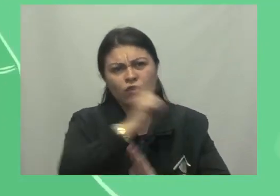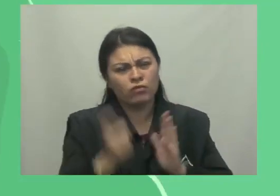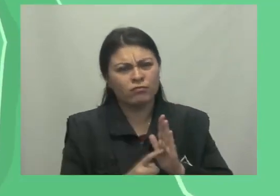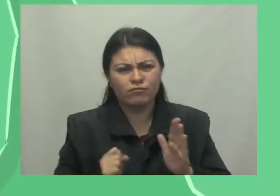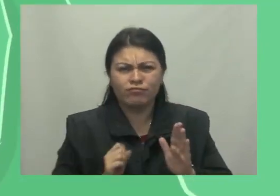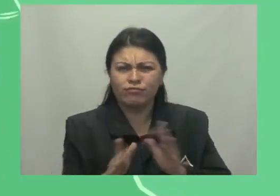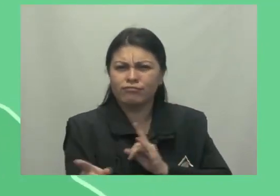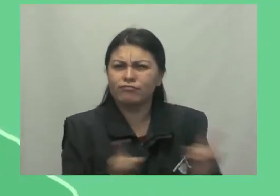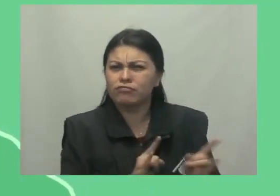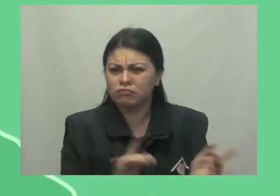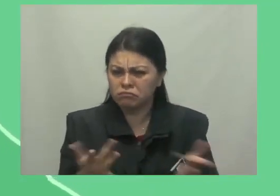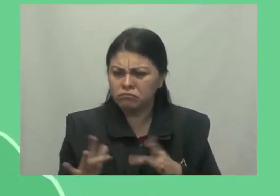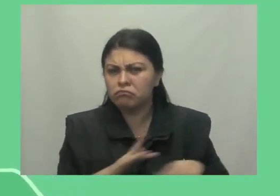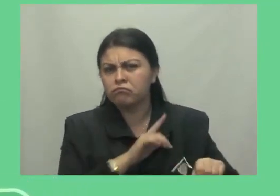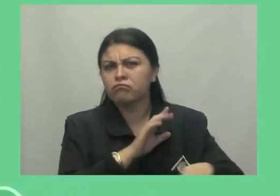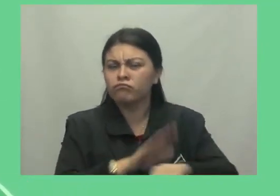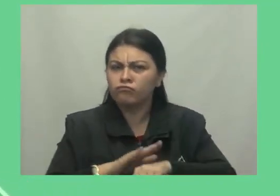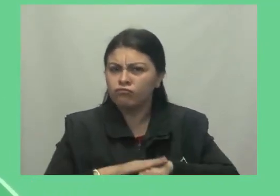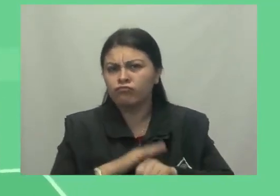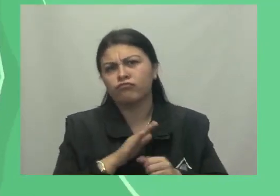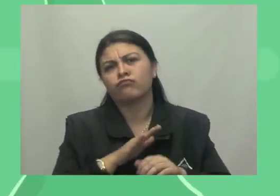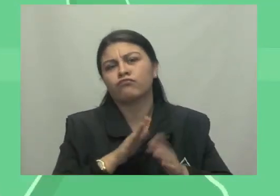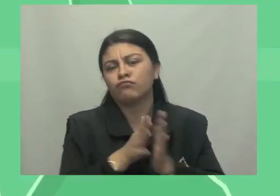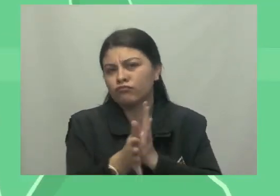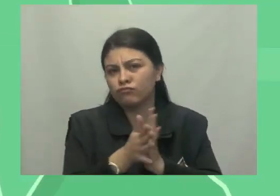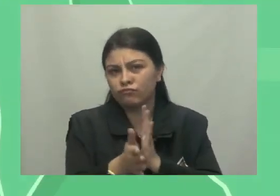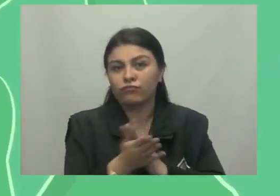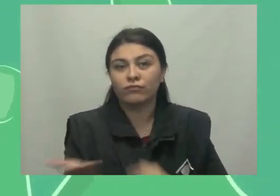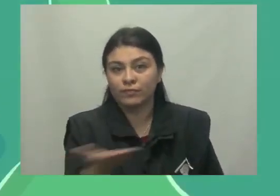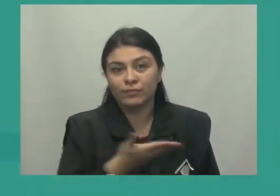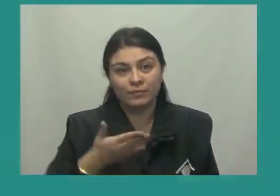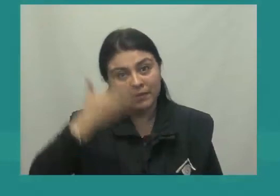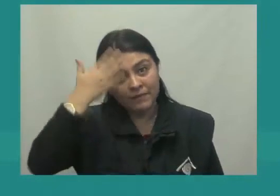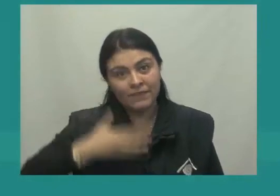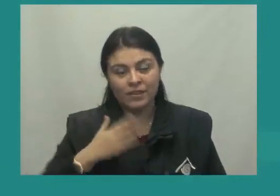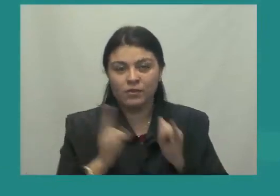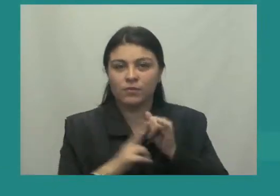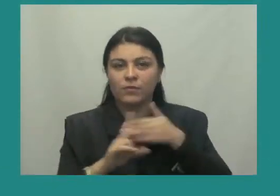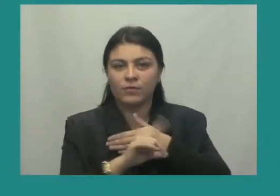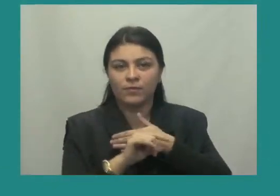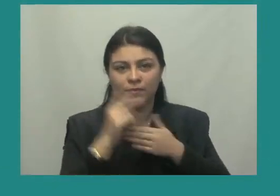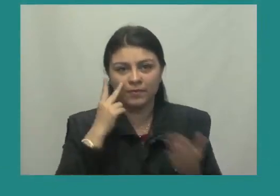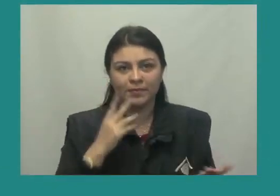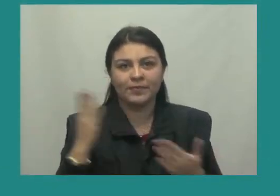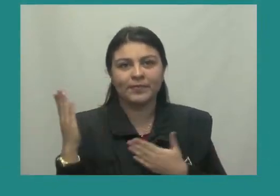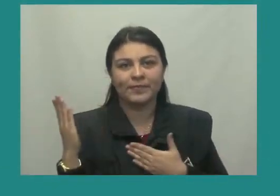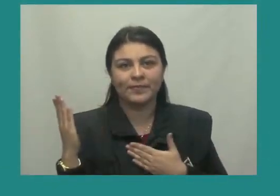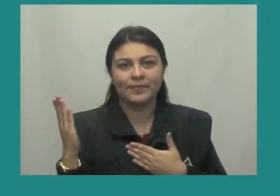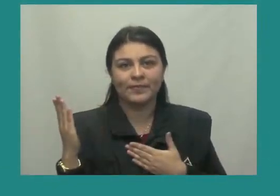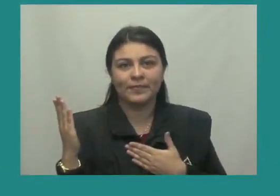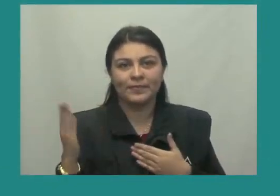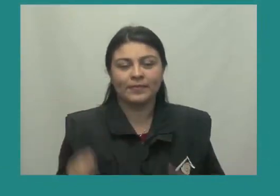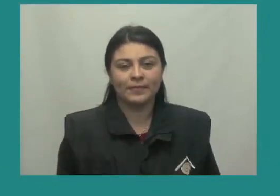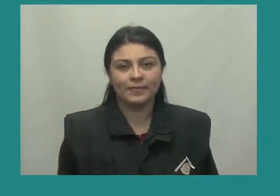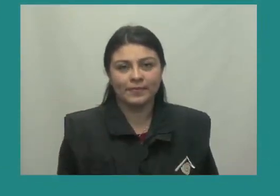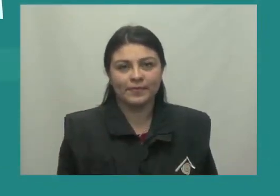real, detallada, satelital, recomendaciones y muchas opciones de interacción Síganos a través de nuestras redes sociales